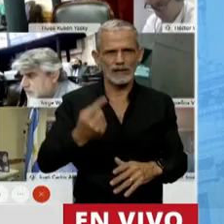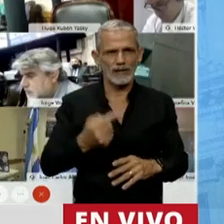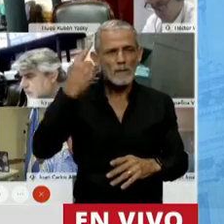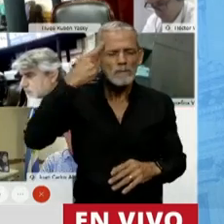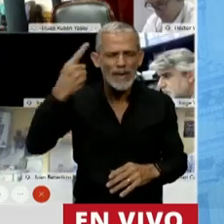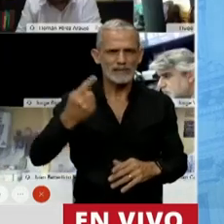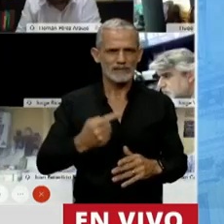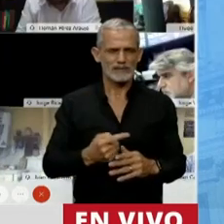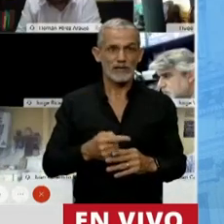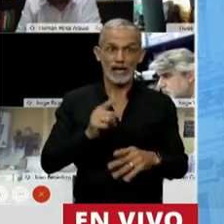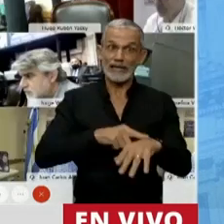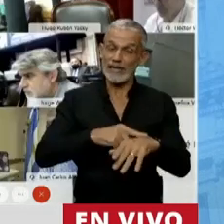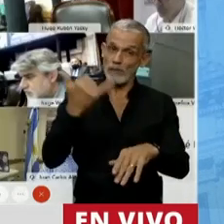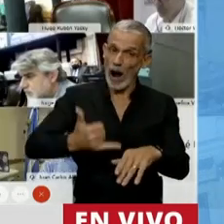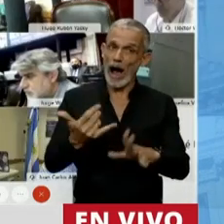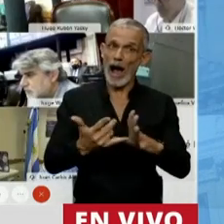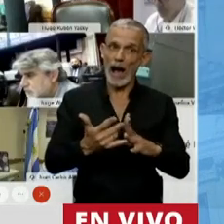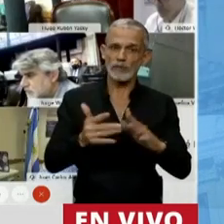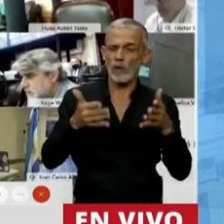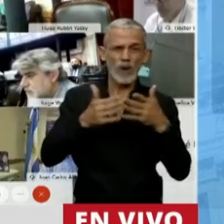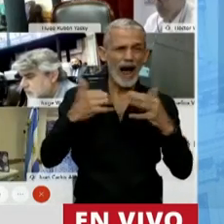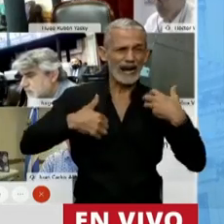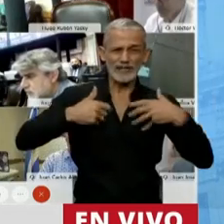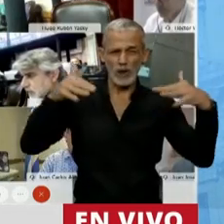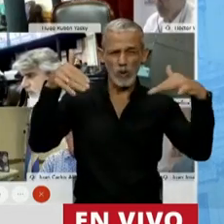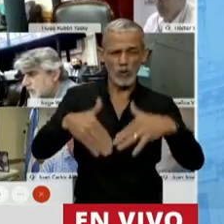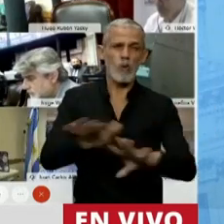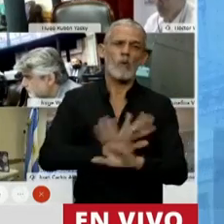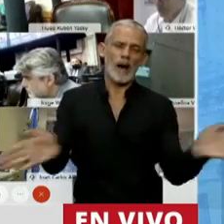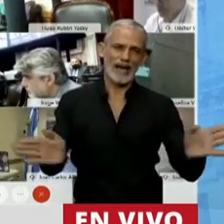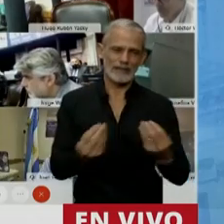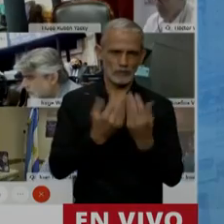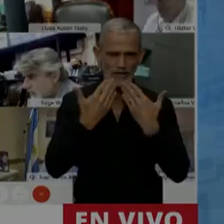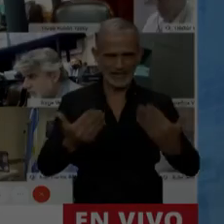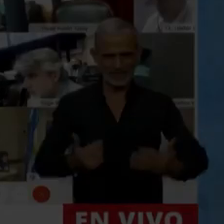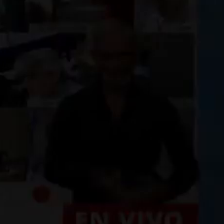recapaciten, están a tiempo de no hundir más a la Argentina. Gracias, Presidente. Gracias, Diputado.